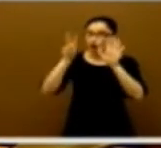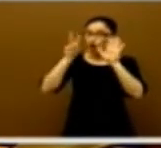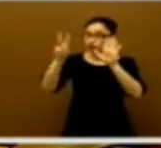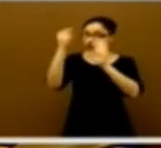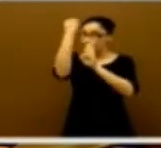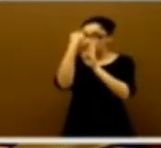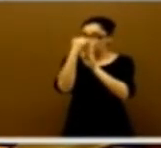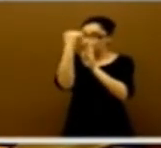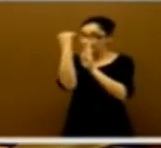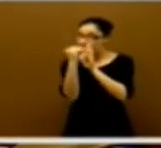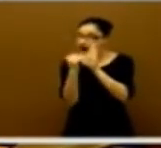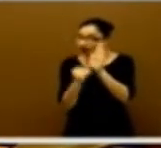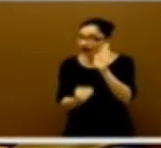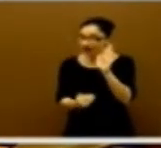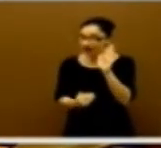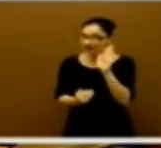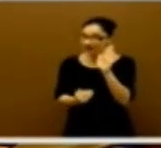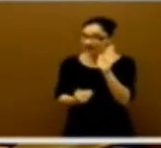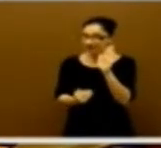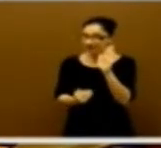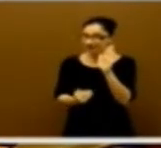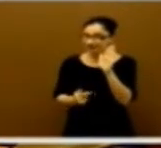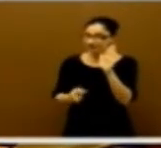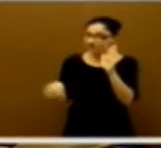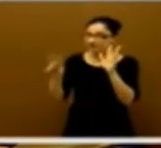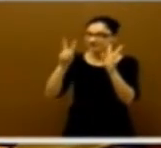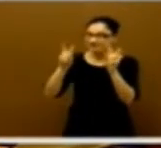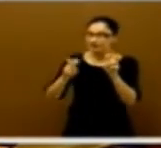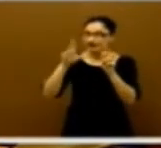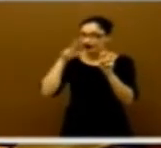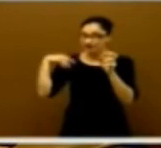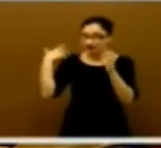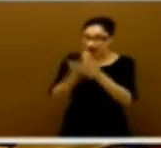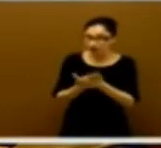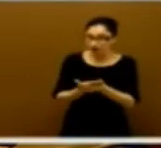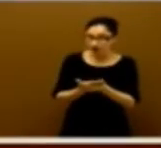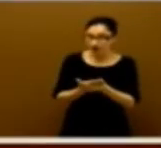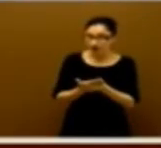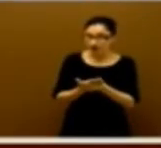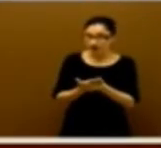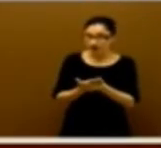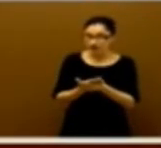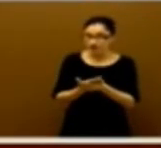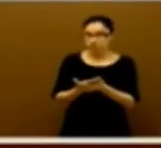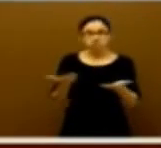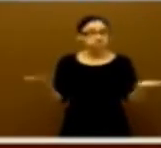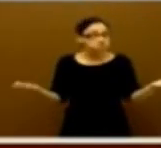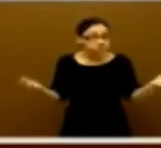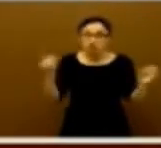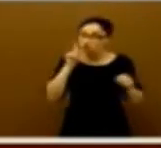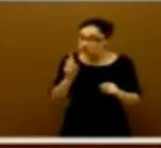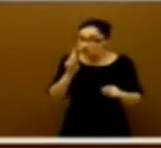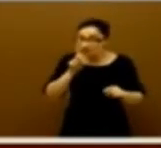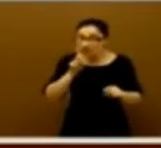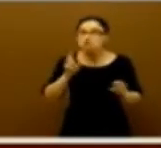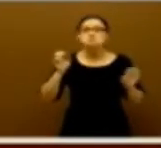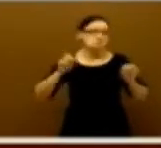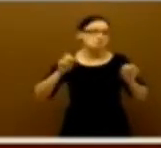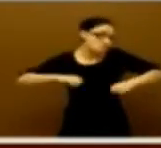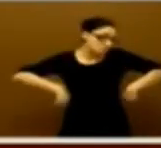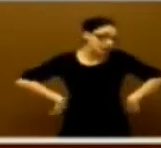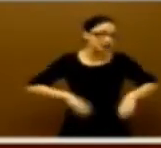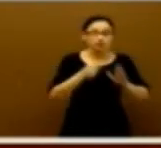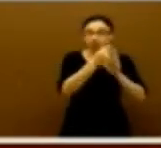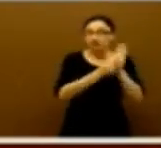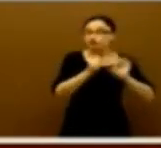escalones desde la A a dos que encontraron hasta la B a uno que hay ahora. No es verdad, ¿no? Bueno, pues entonces aquí no es verdad nada. No son verdades los